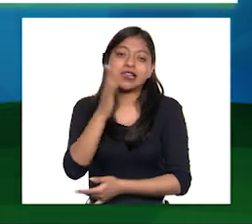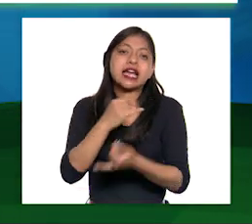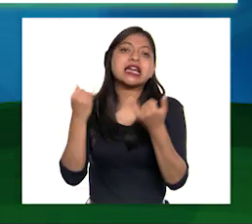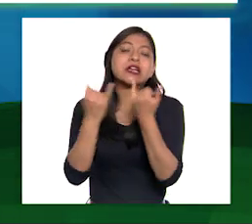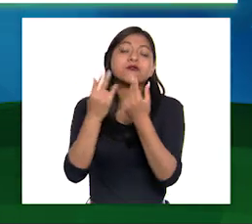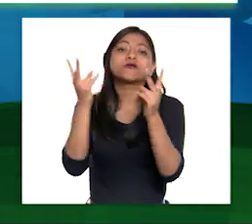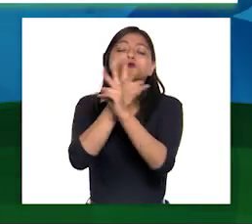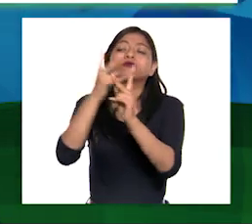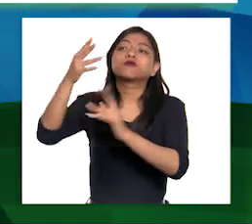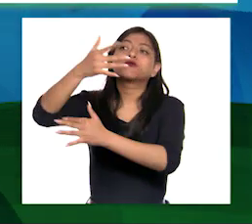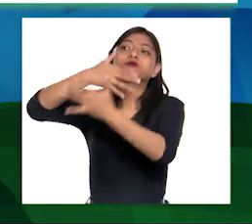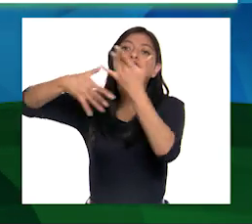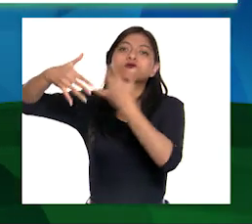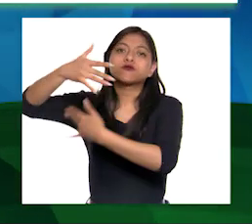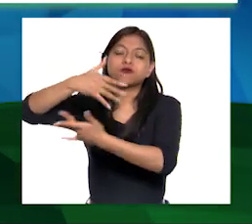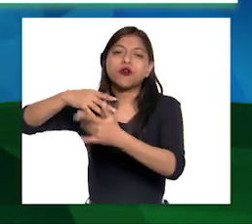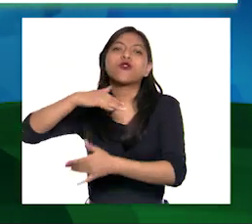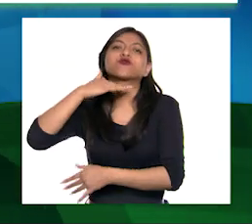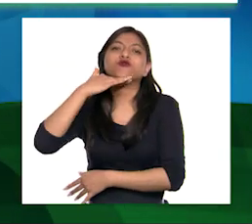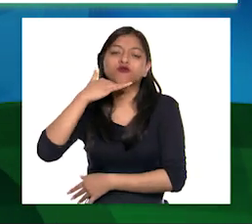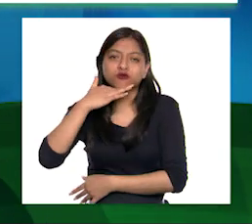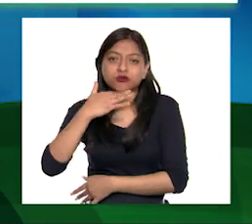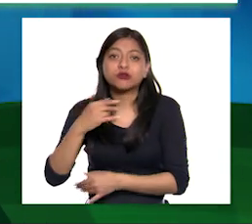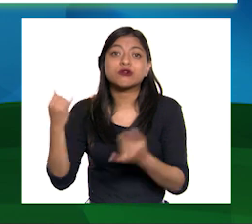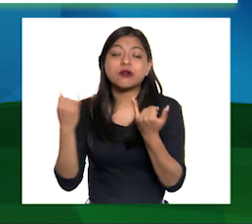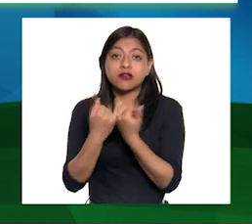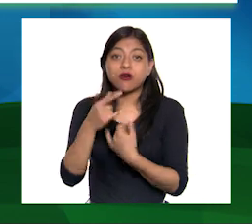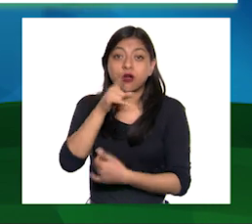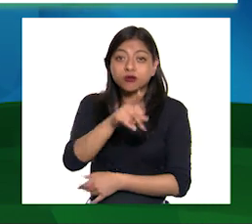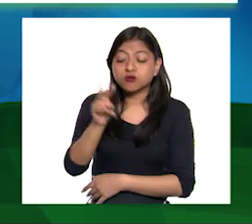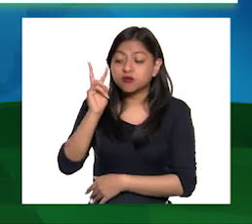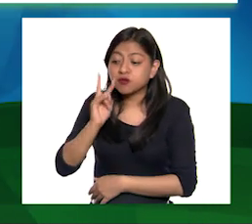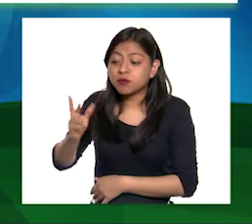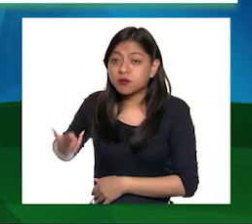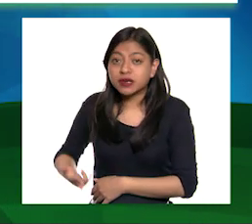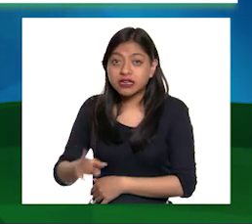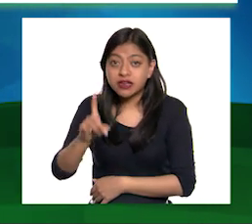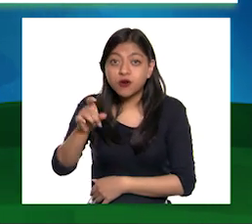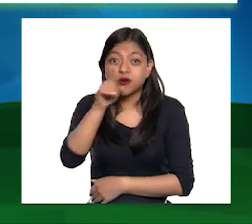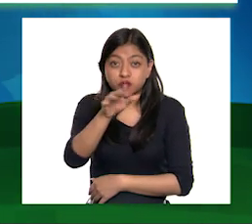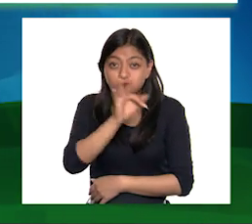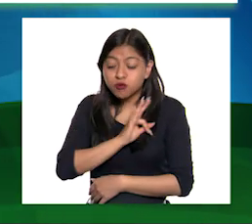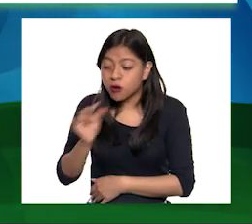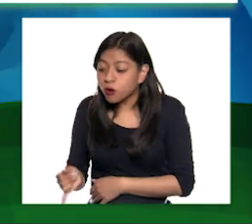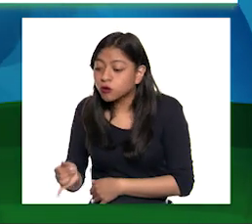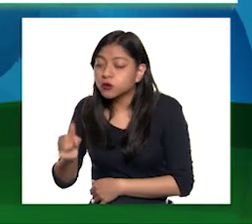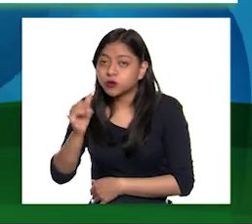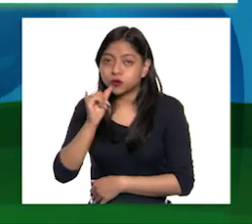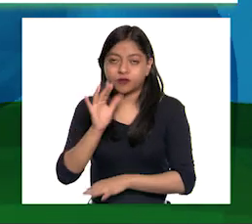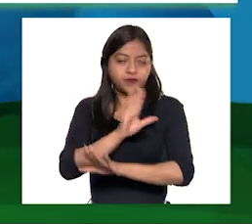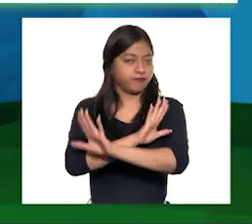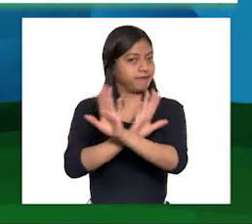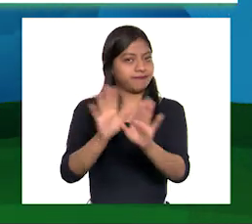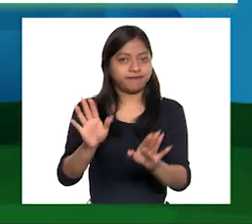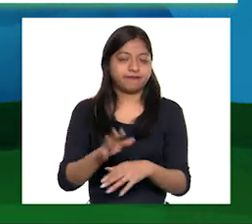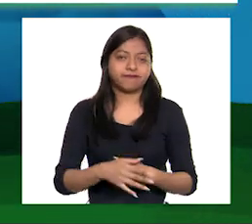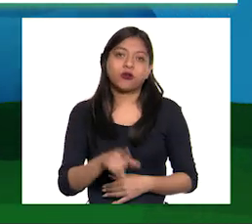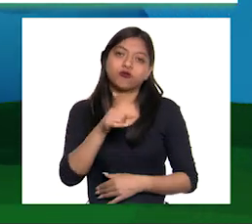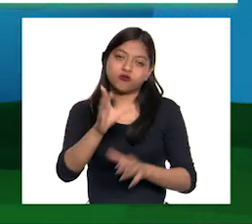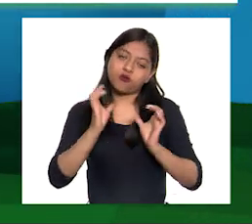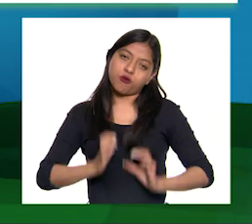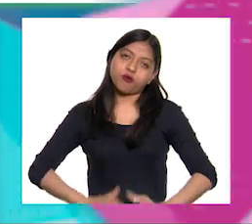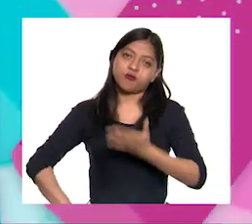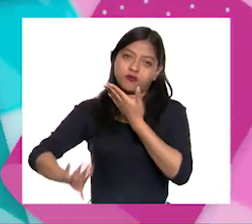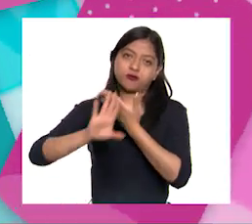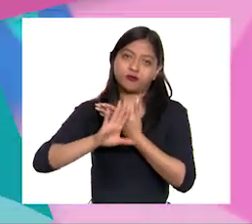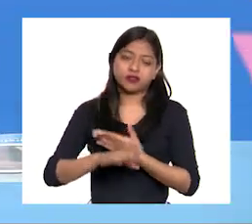Además, que esa agua no es apta para consumo de ningún ser vivo Ay, nunca lo